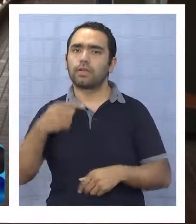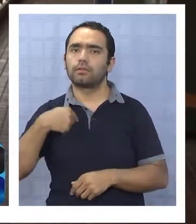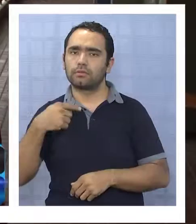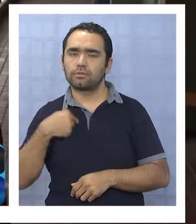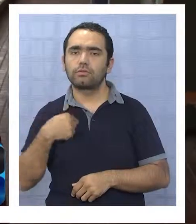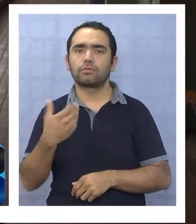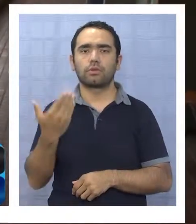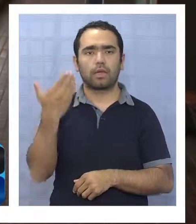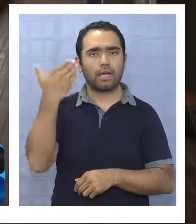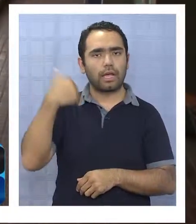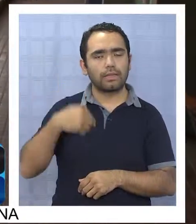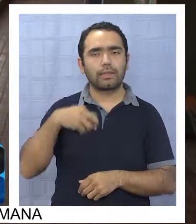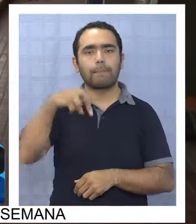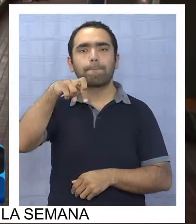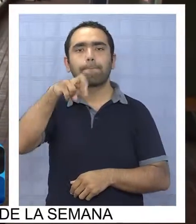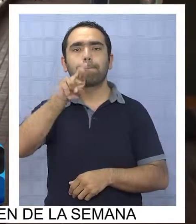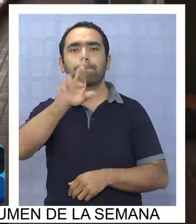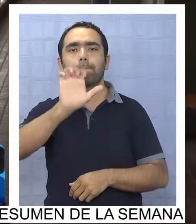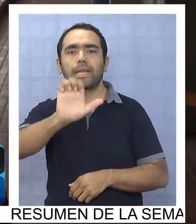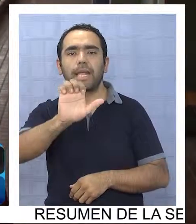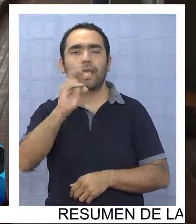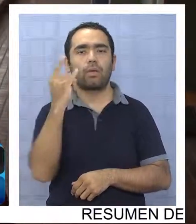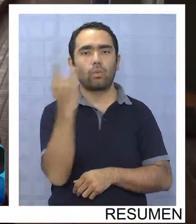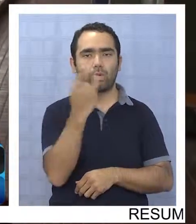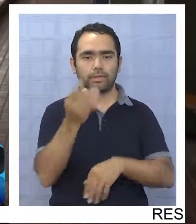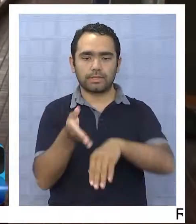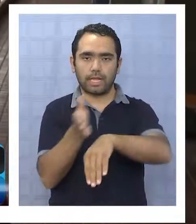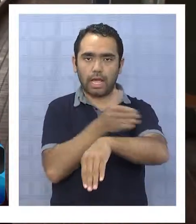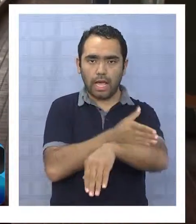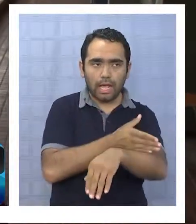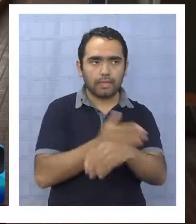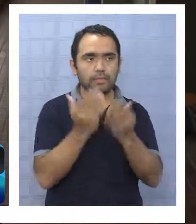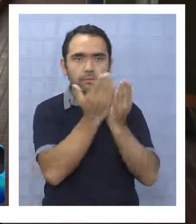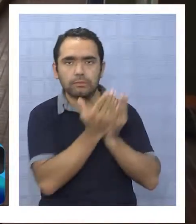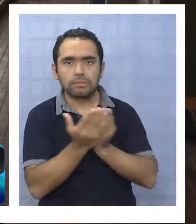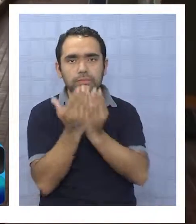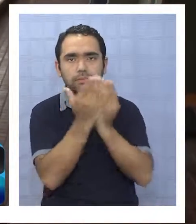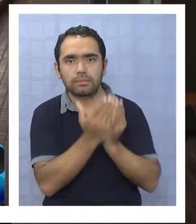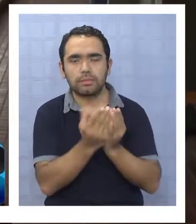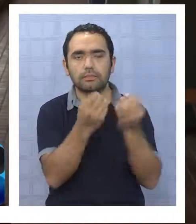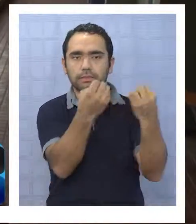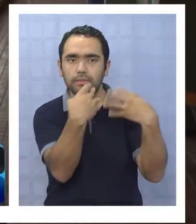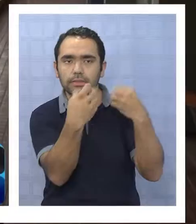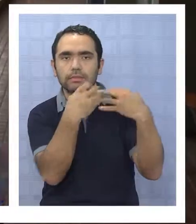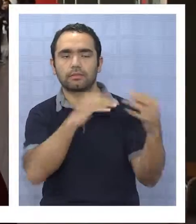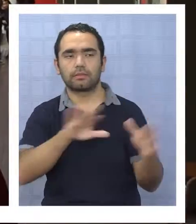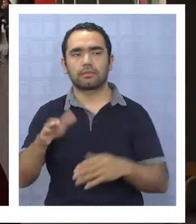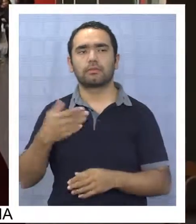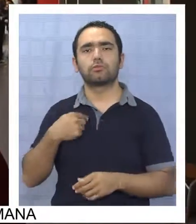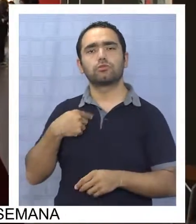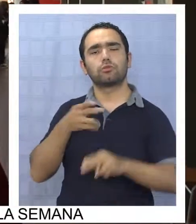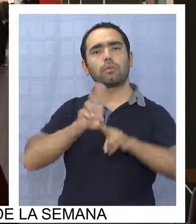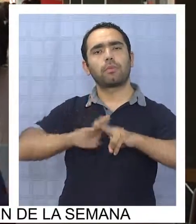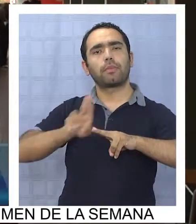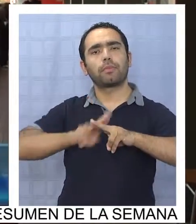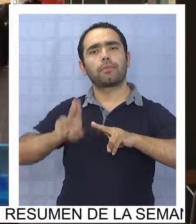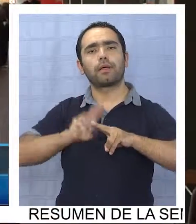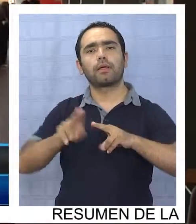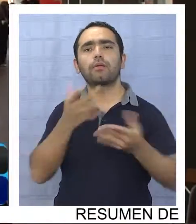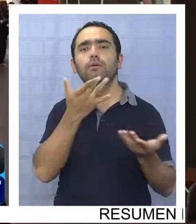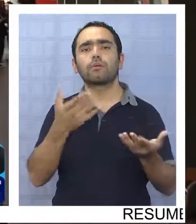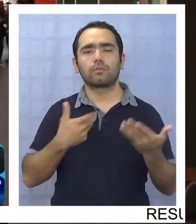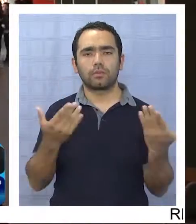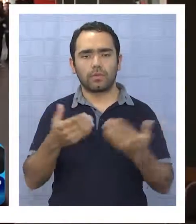cursando anteriormente un pre universitario y ahora puro facsímele y ensayos de los que van haciendo. Me estoy programando más que nada con